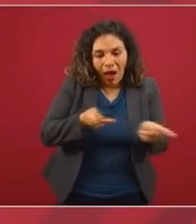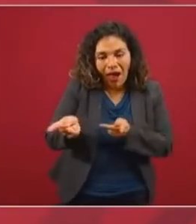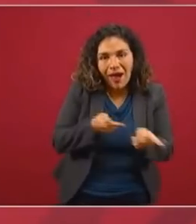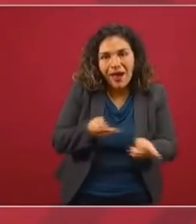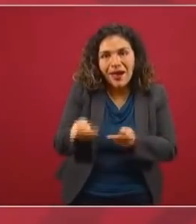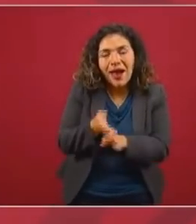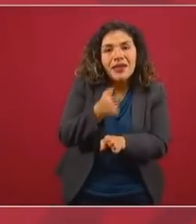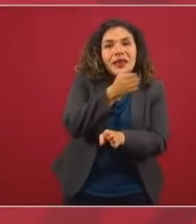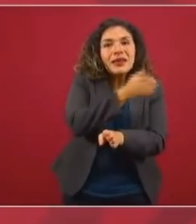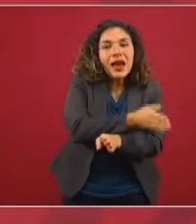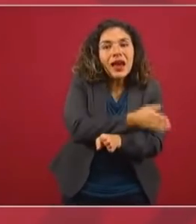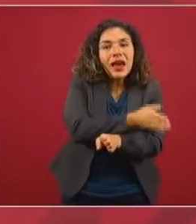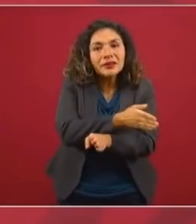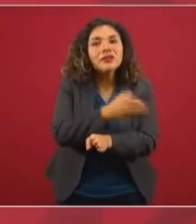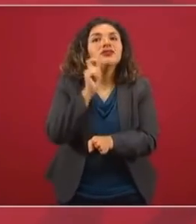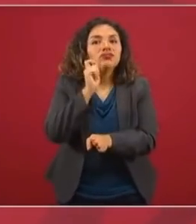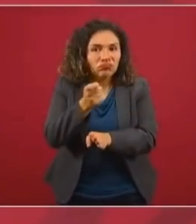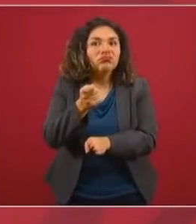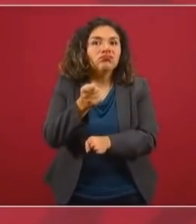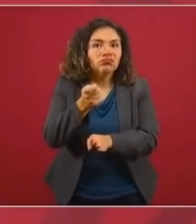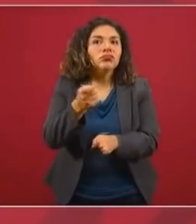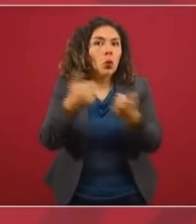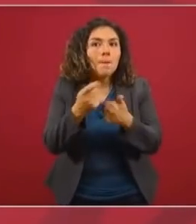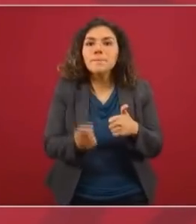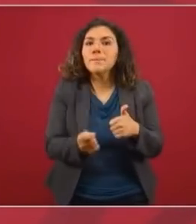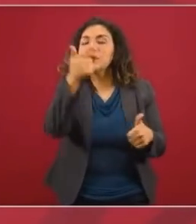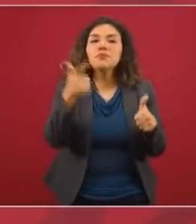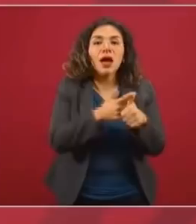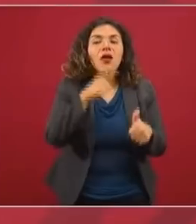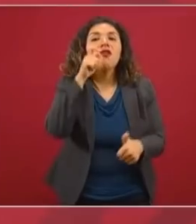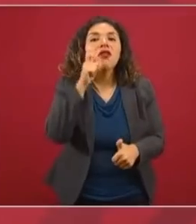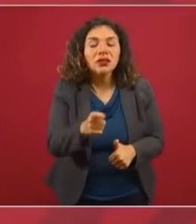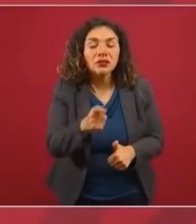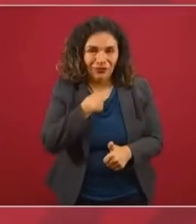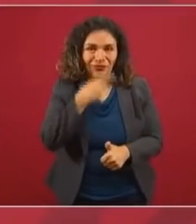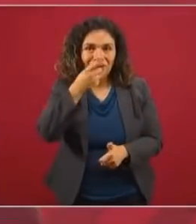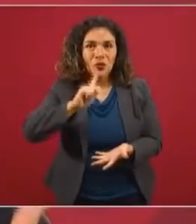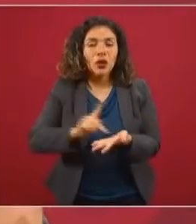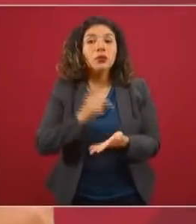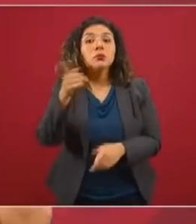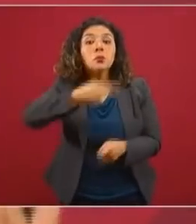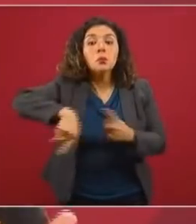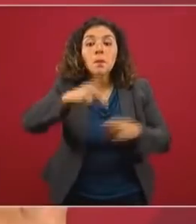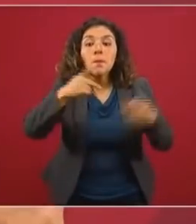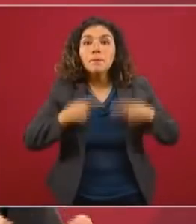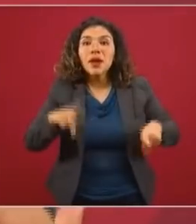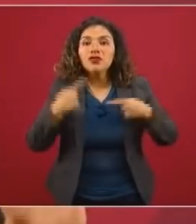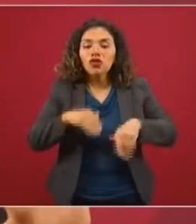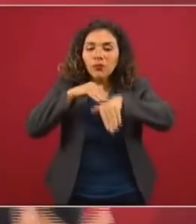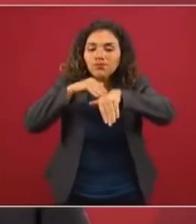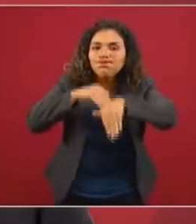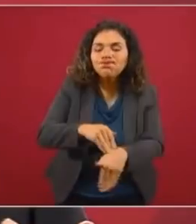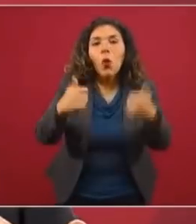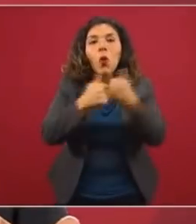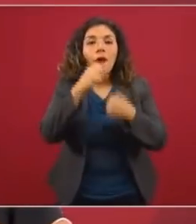que se aplicó. Pero primero, insisto, porque la gente actuó de manera